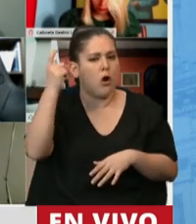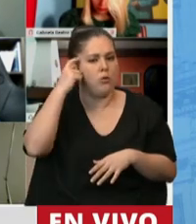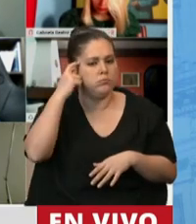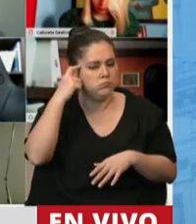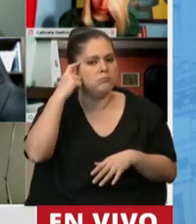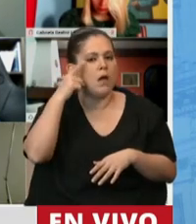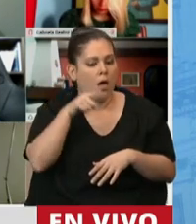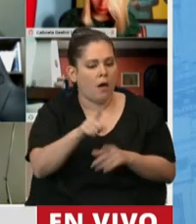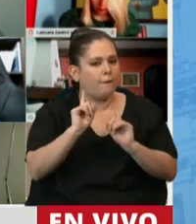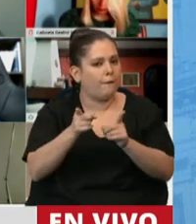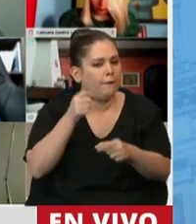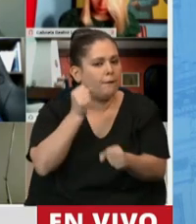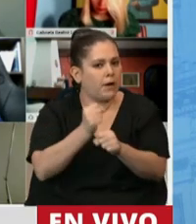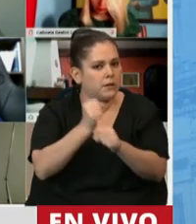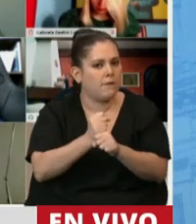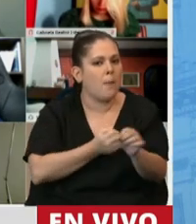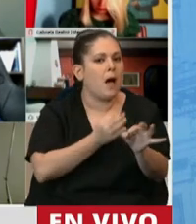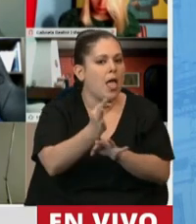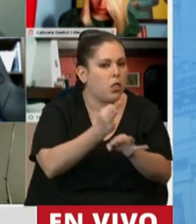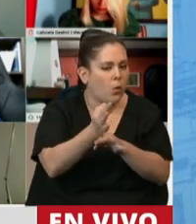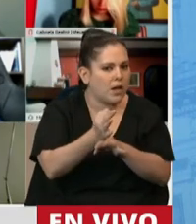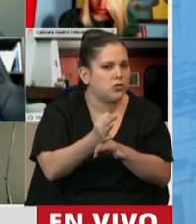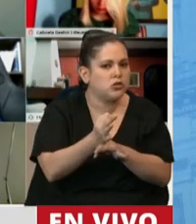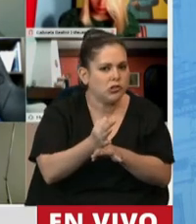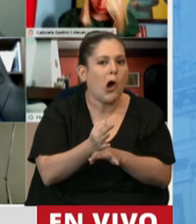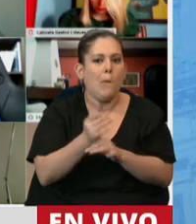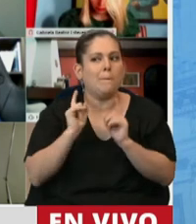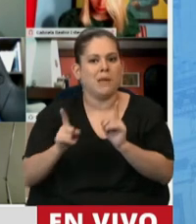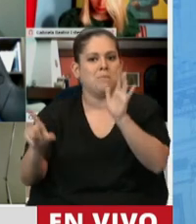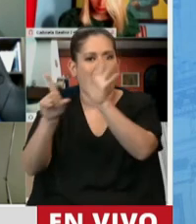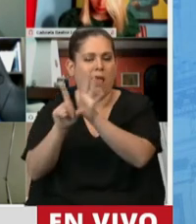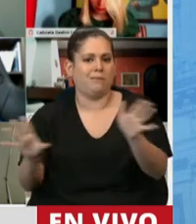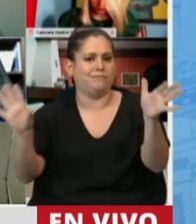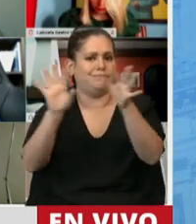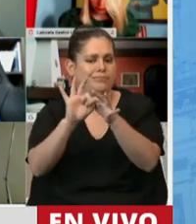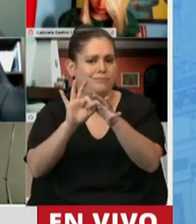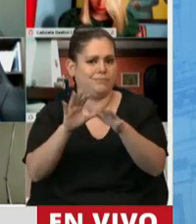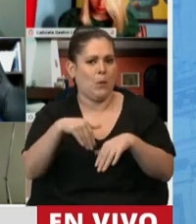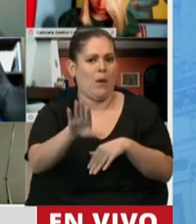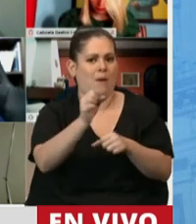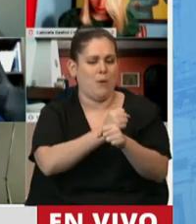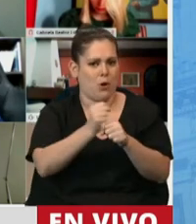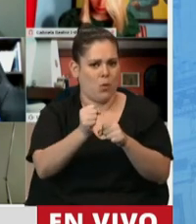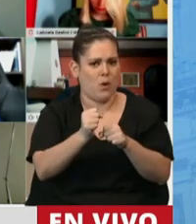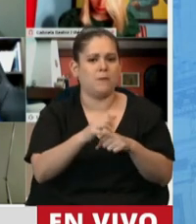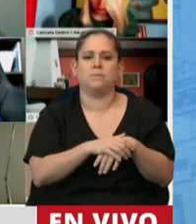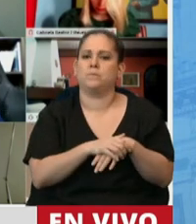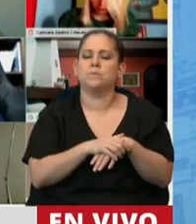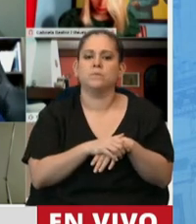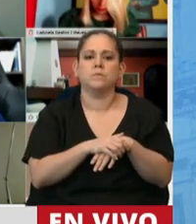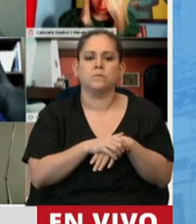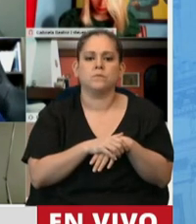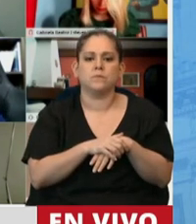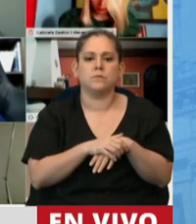trabajando para que nuestra educación se acorde a este tipo de leyes de vanguardia que estamos sancionando. Muchísimas gracias. ¿va